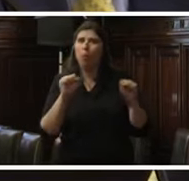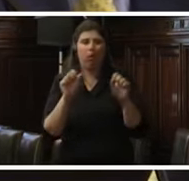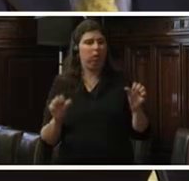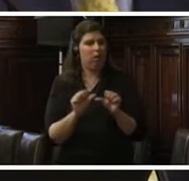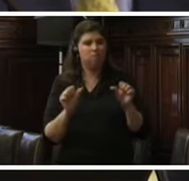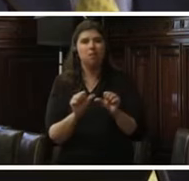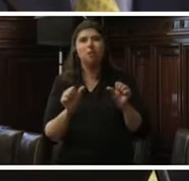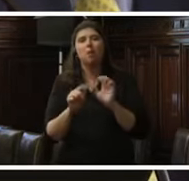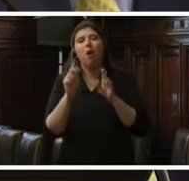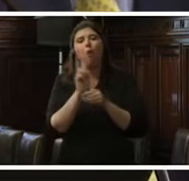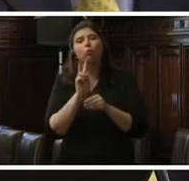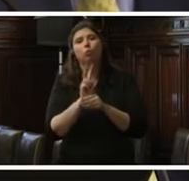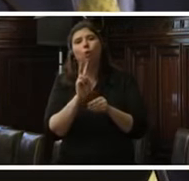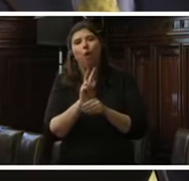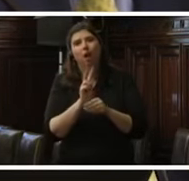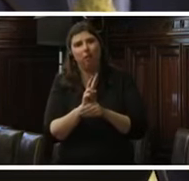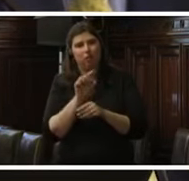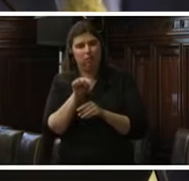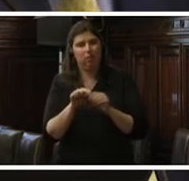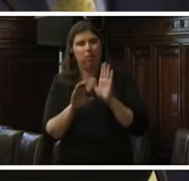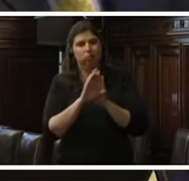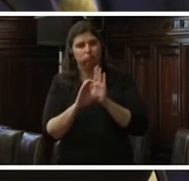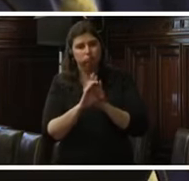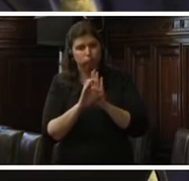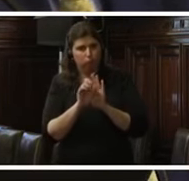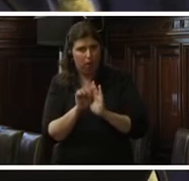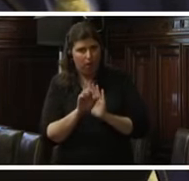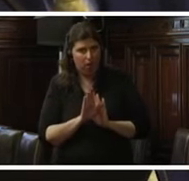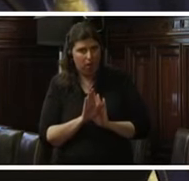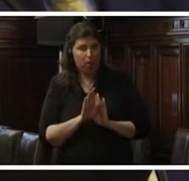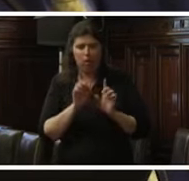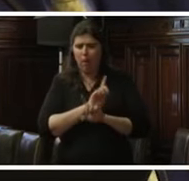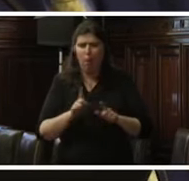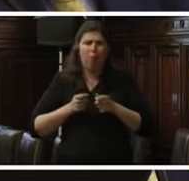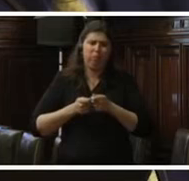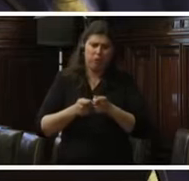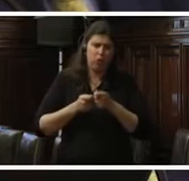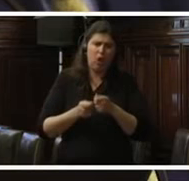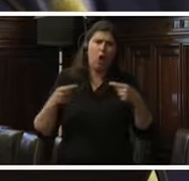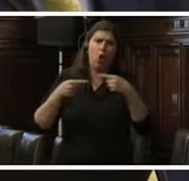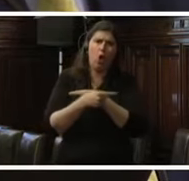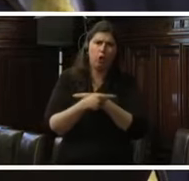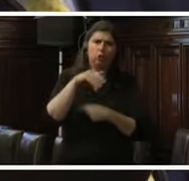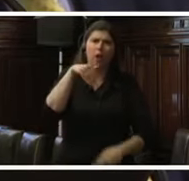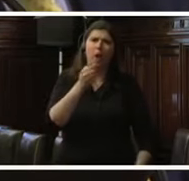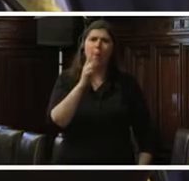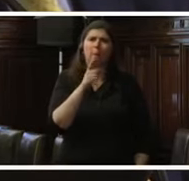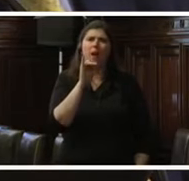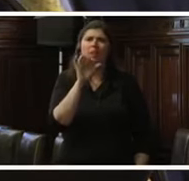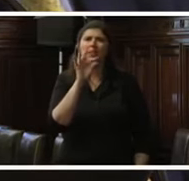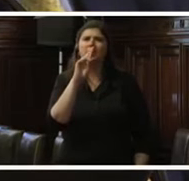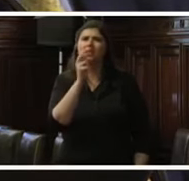ejercicio de la jurisdicción del Tribunal Constitucional, ni para ejercer presión contra sus magistrados, pues ello